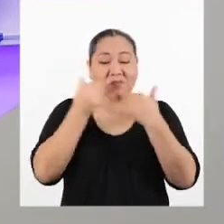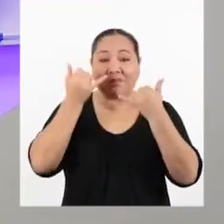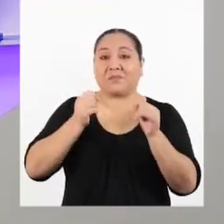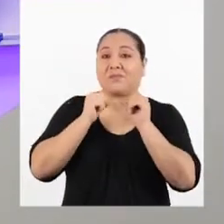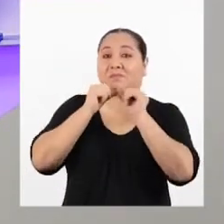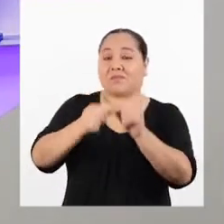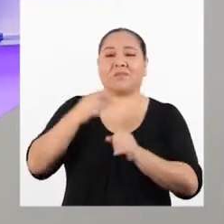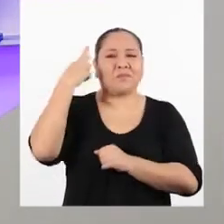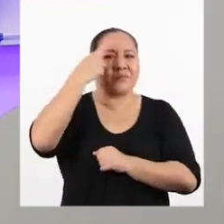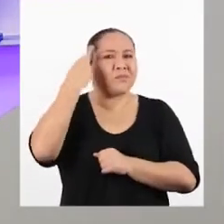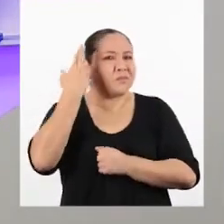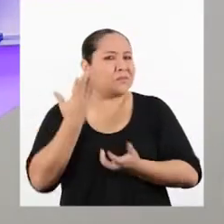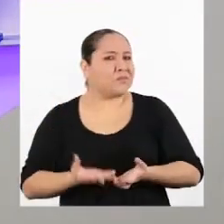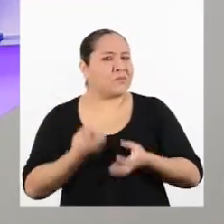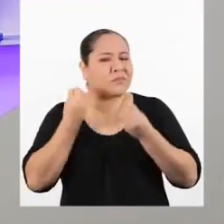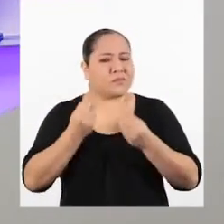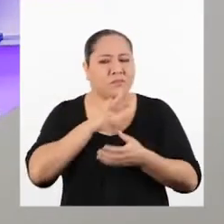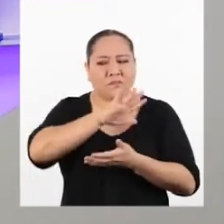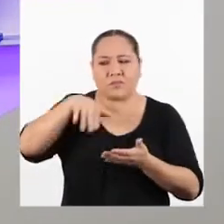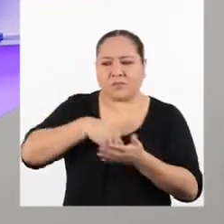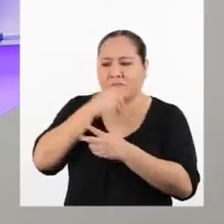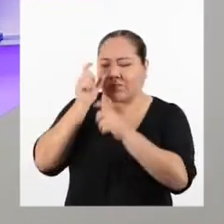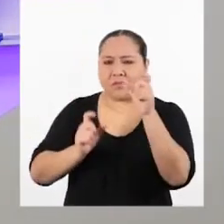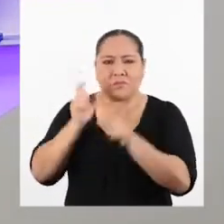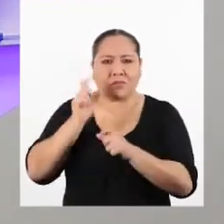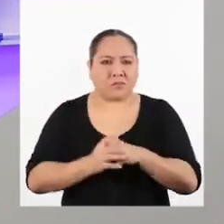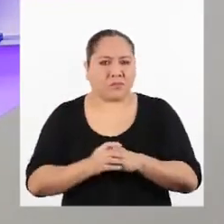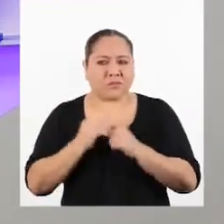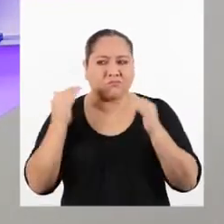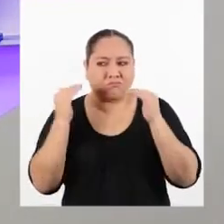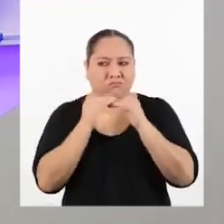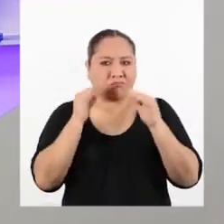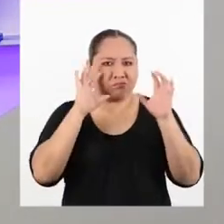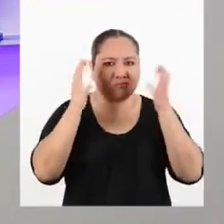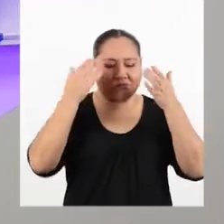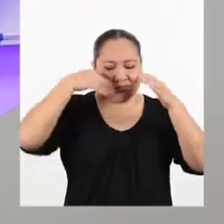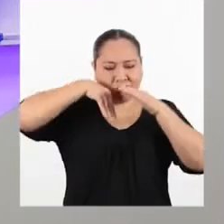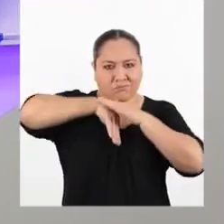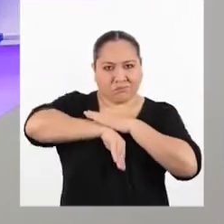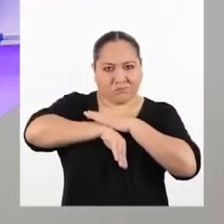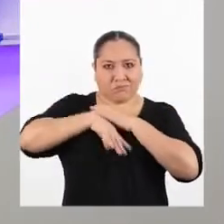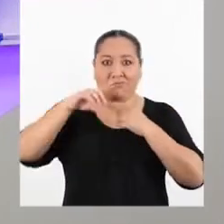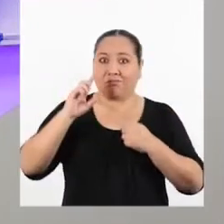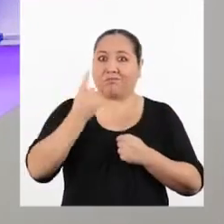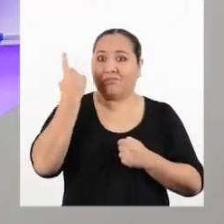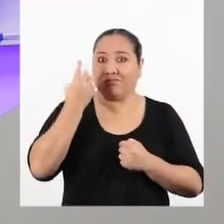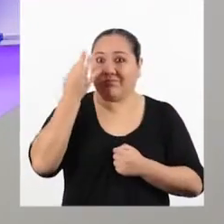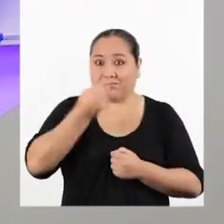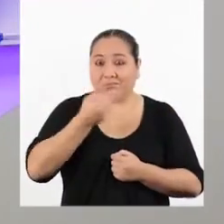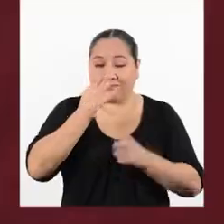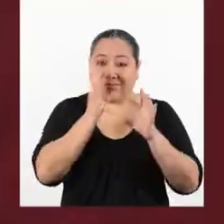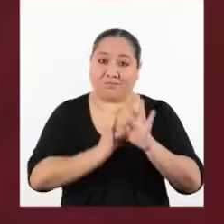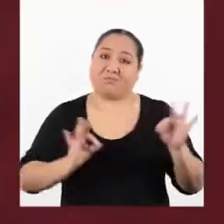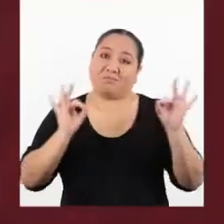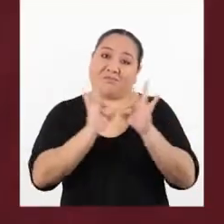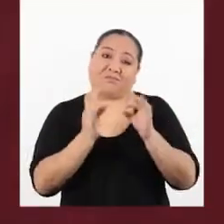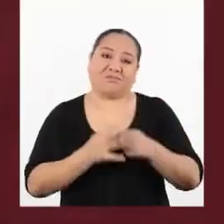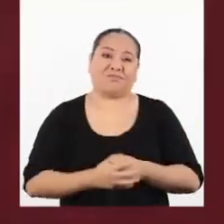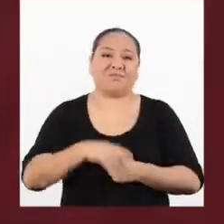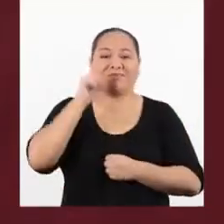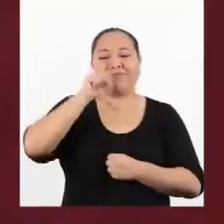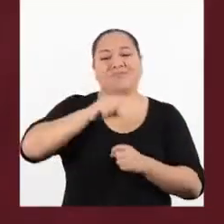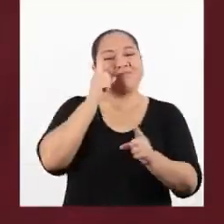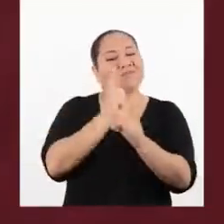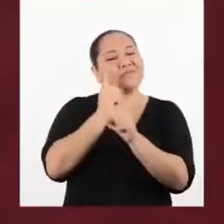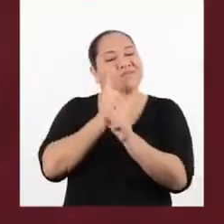reflexionando sobre cómo todos los seres humanos somos semejantes por dentro, que es lo único que realmente importa. Así